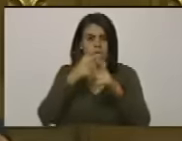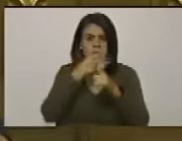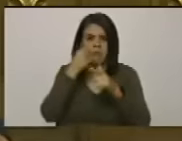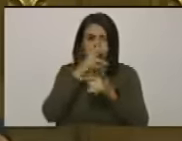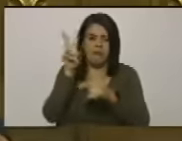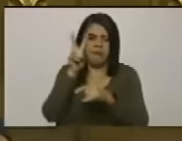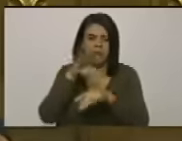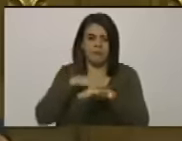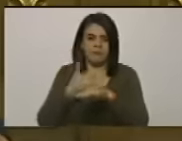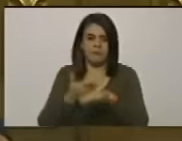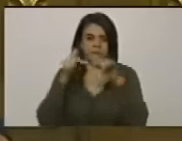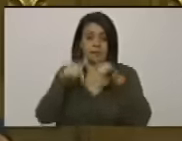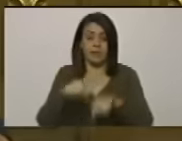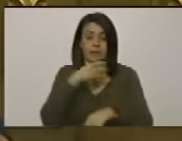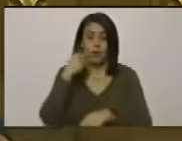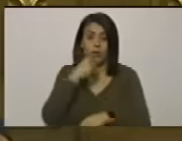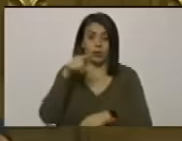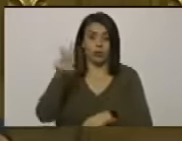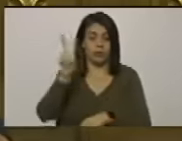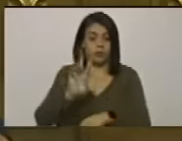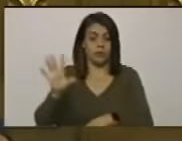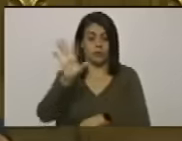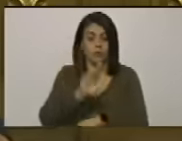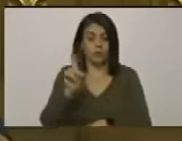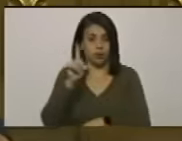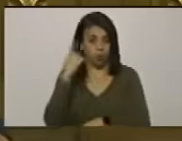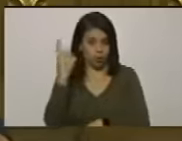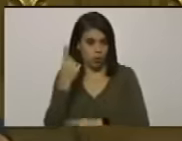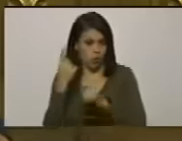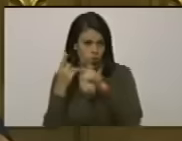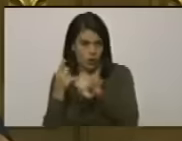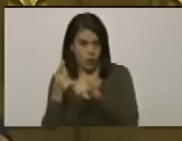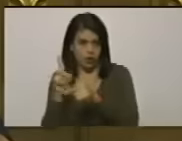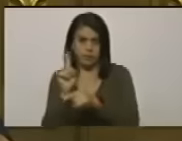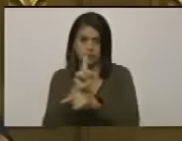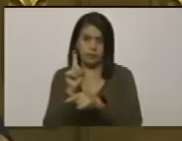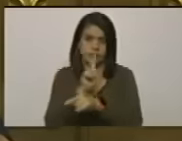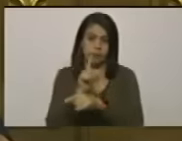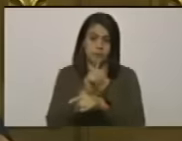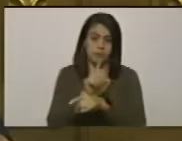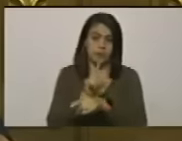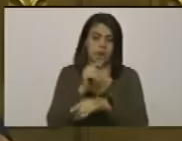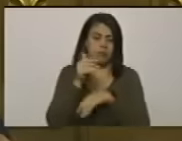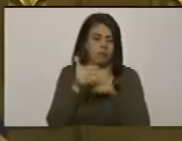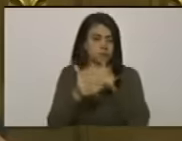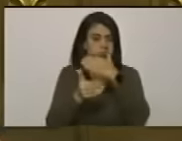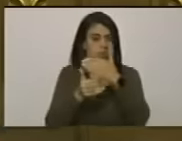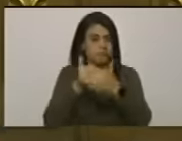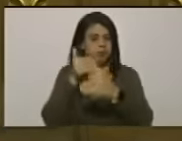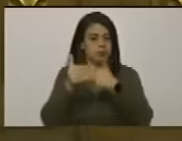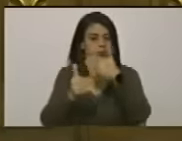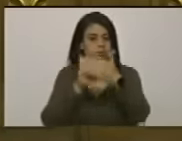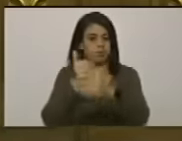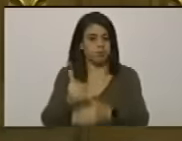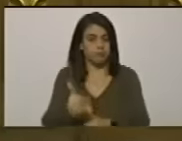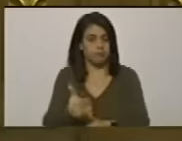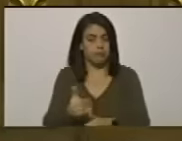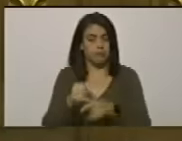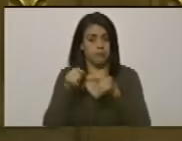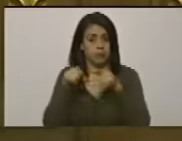esa juventud venezolana no estuvo sola no tardó un tiempo en que